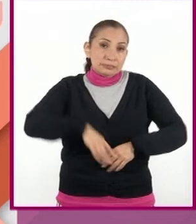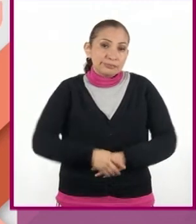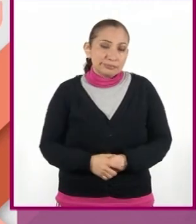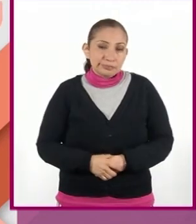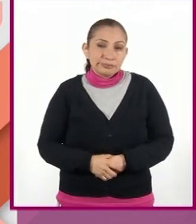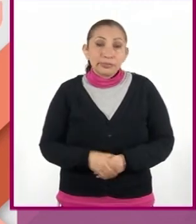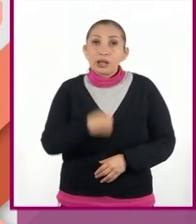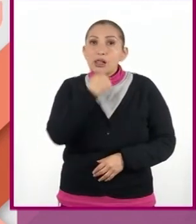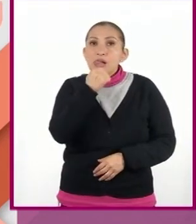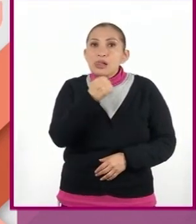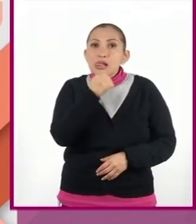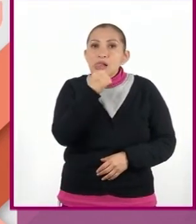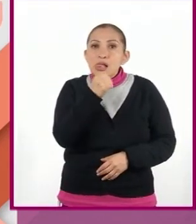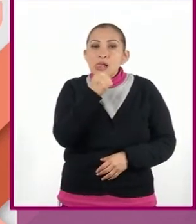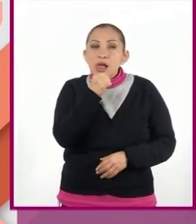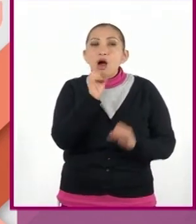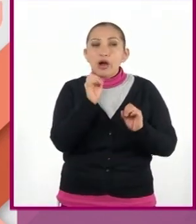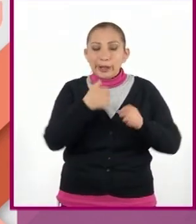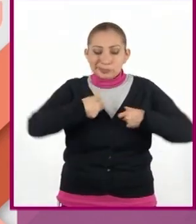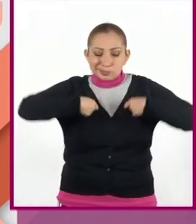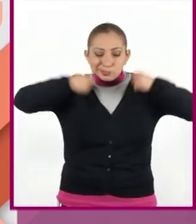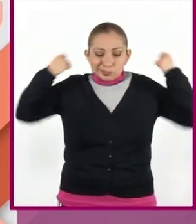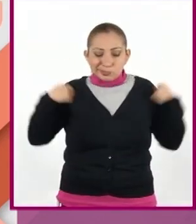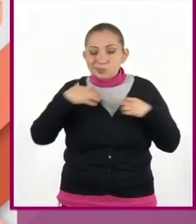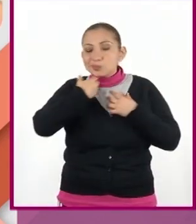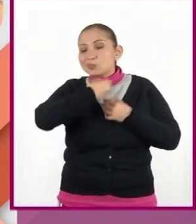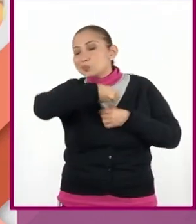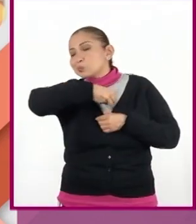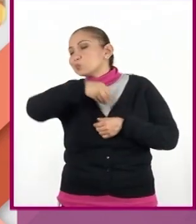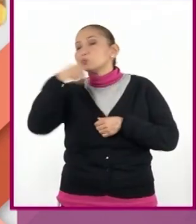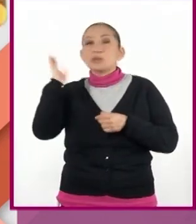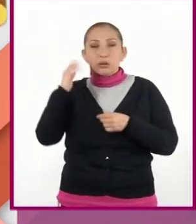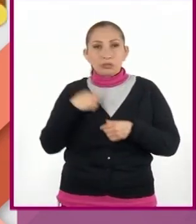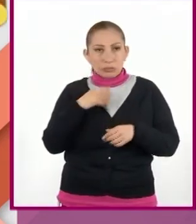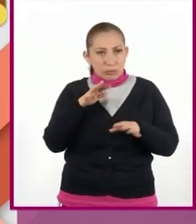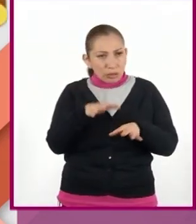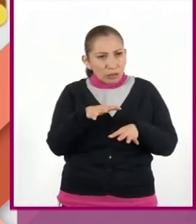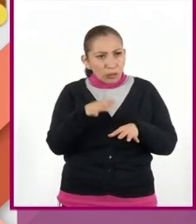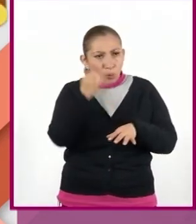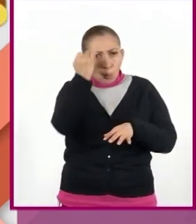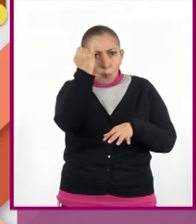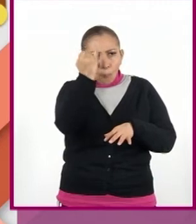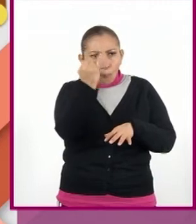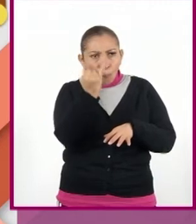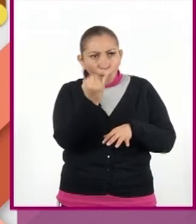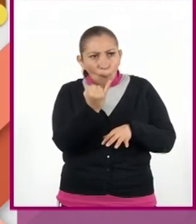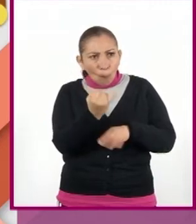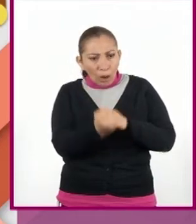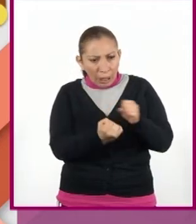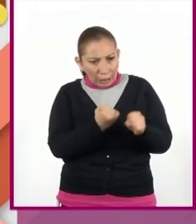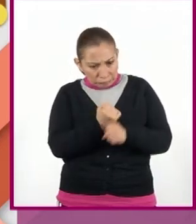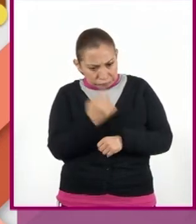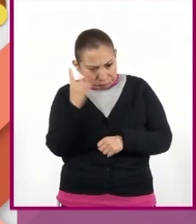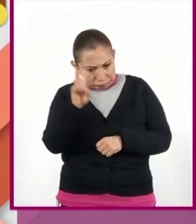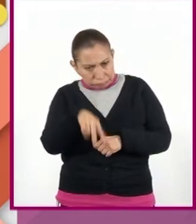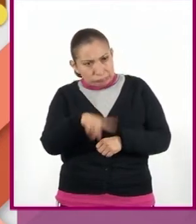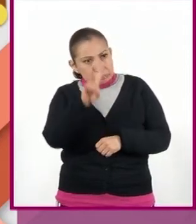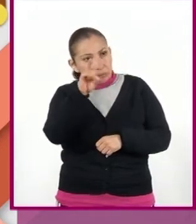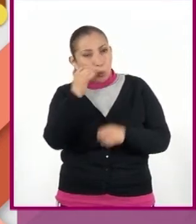El anciano se desprendió del abrigo y de la bufanda. ¿Y me pareció tan delgado y con tantos años a cuestas?